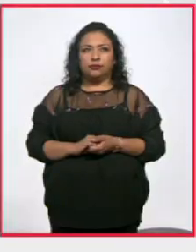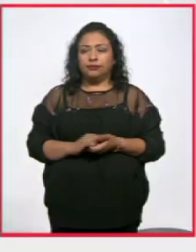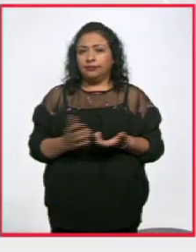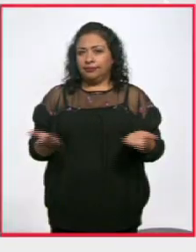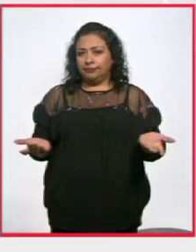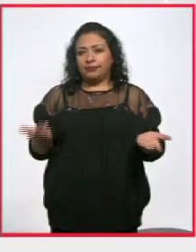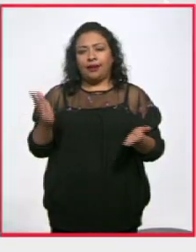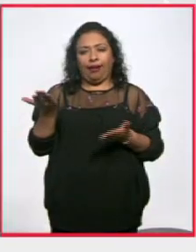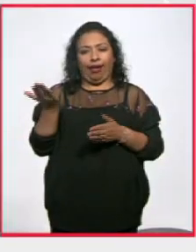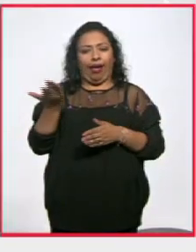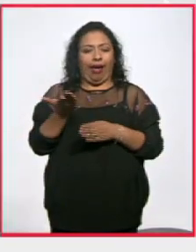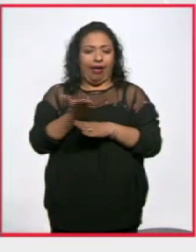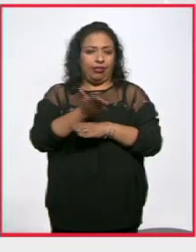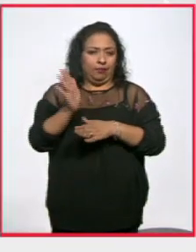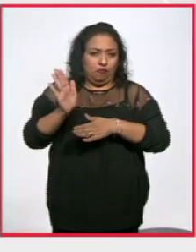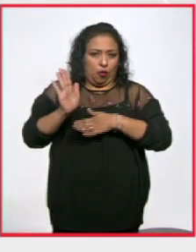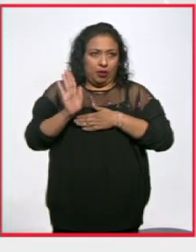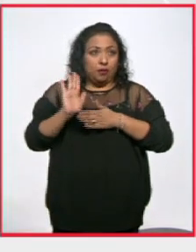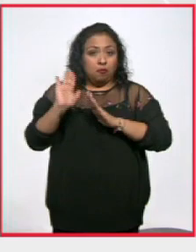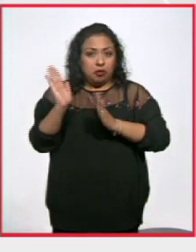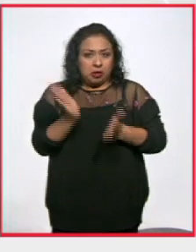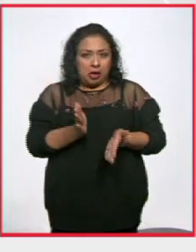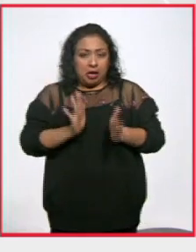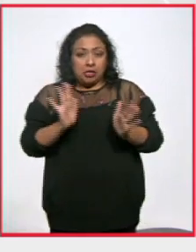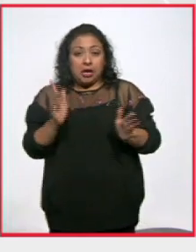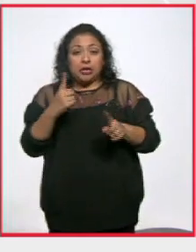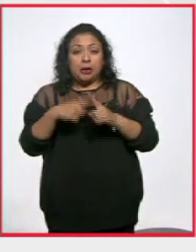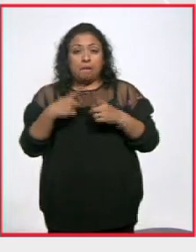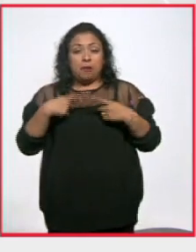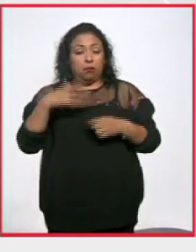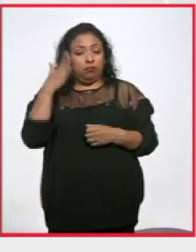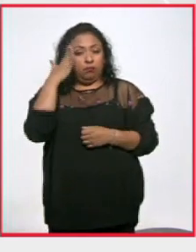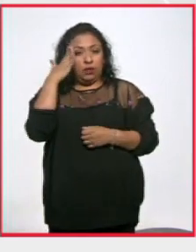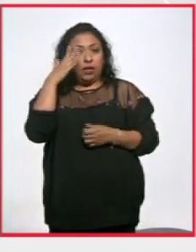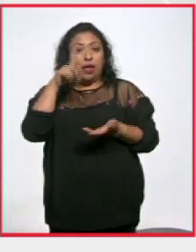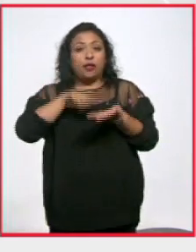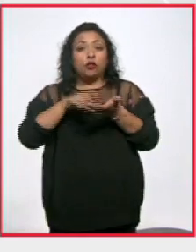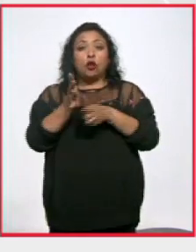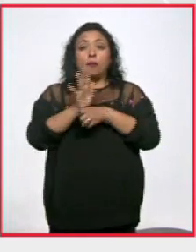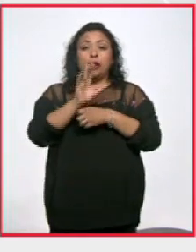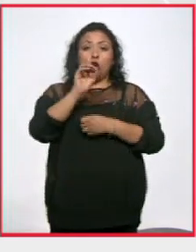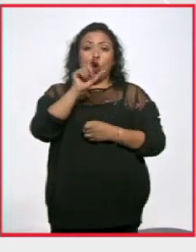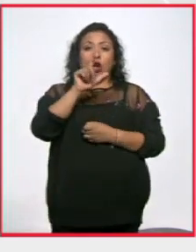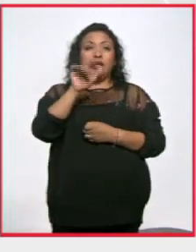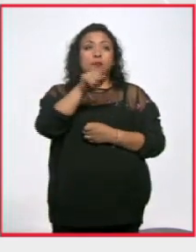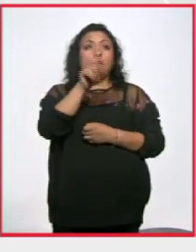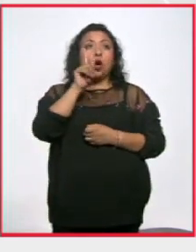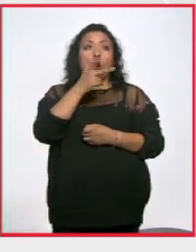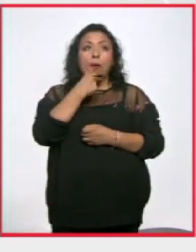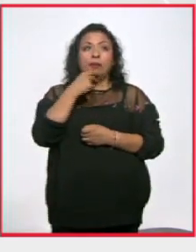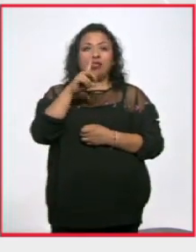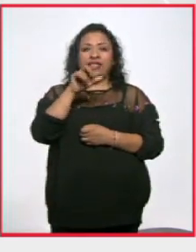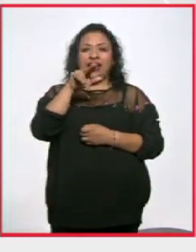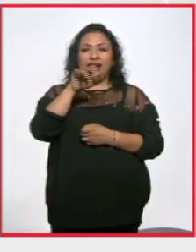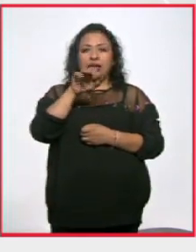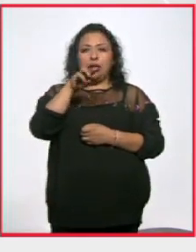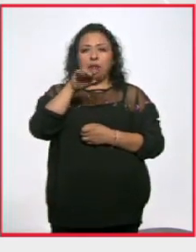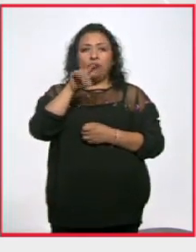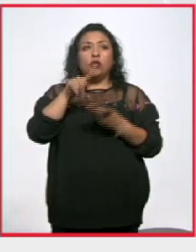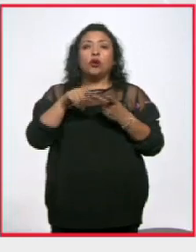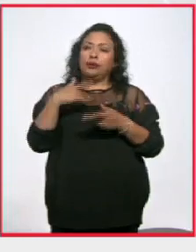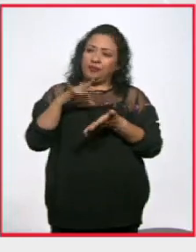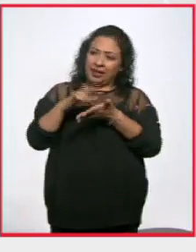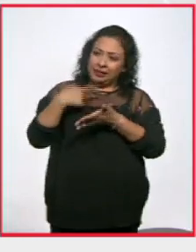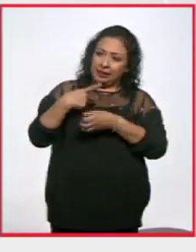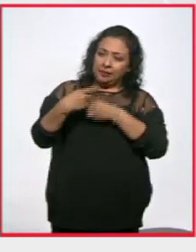Bueno, pues se los prometimos y aquí están ya uno de los protagonistas de Olimpia. ¿Cómo estás Daniel Mandoki? Gracias por la invitación. José Manuel, ¿cómo